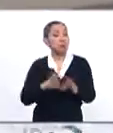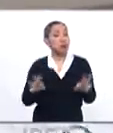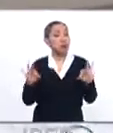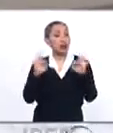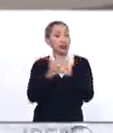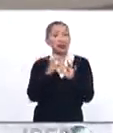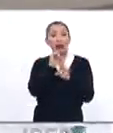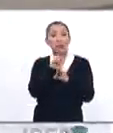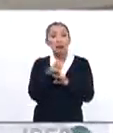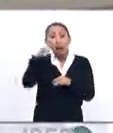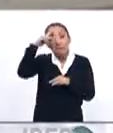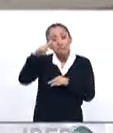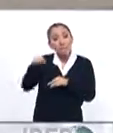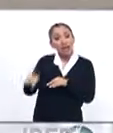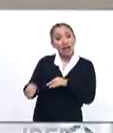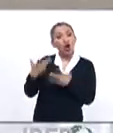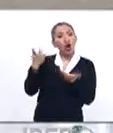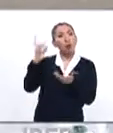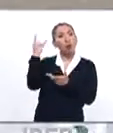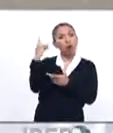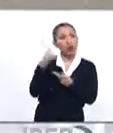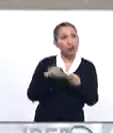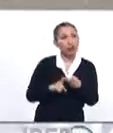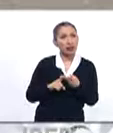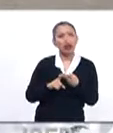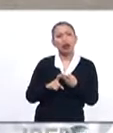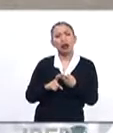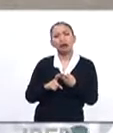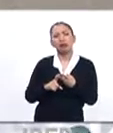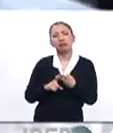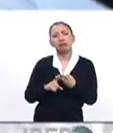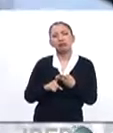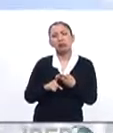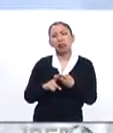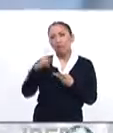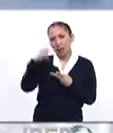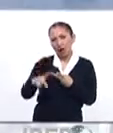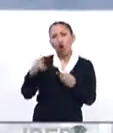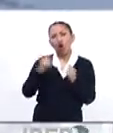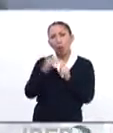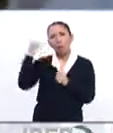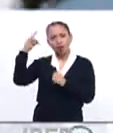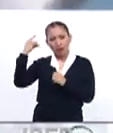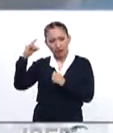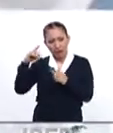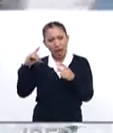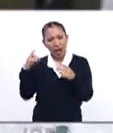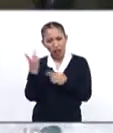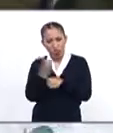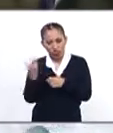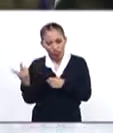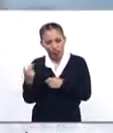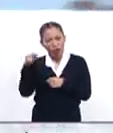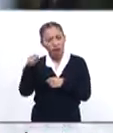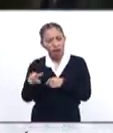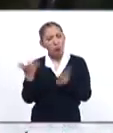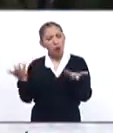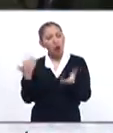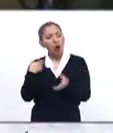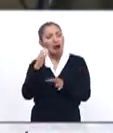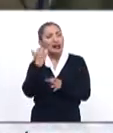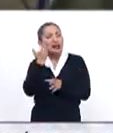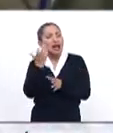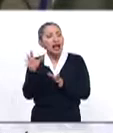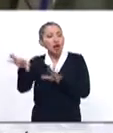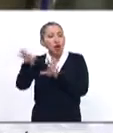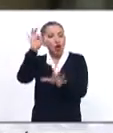y prácticamente México, Bolivia, digo, México junto con Bolivia, están practicando la